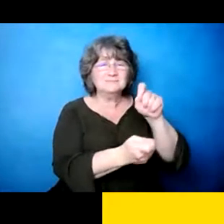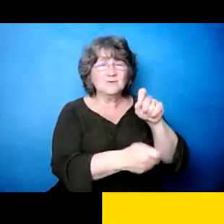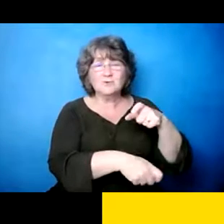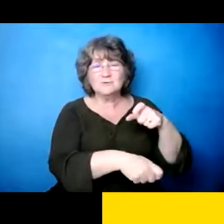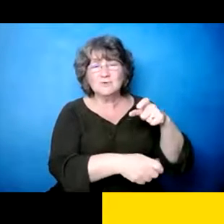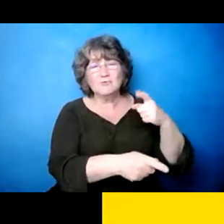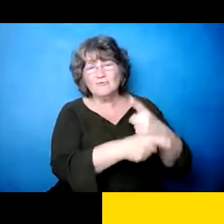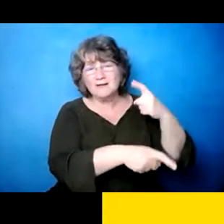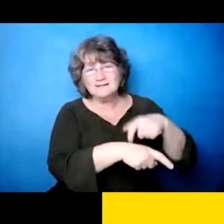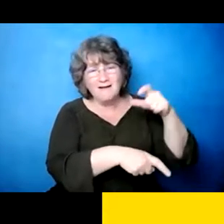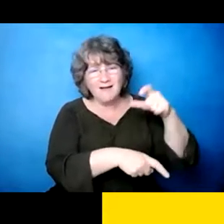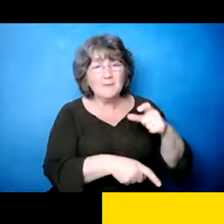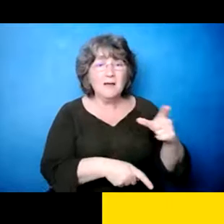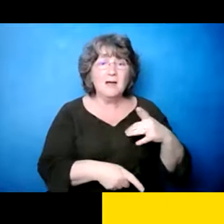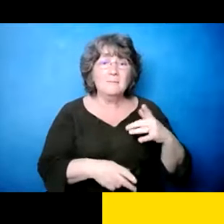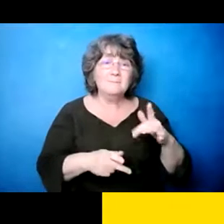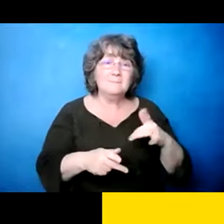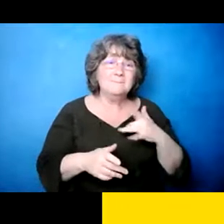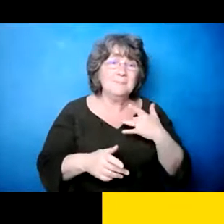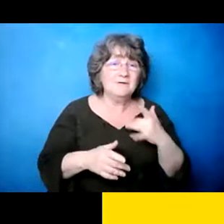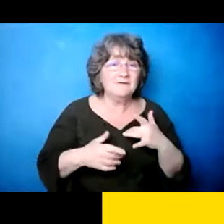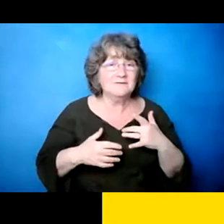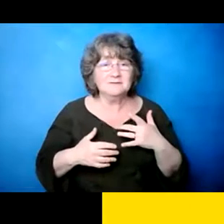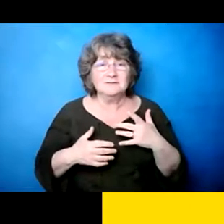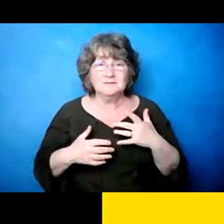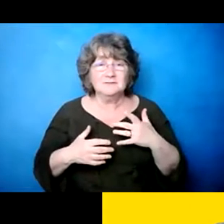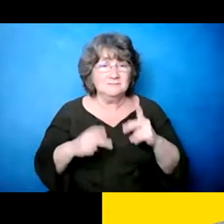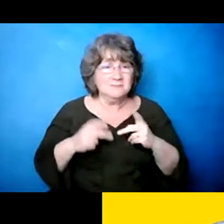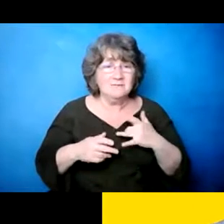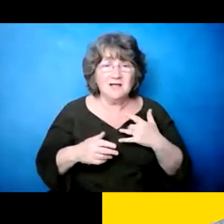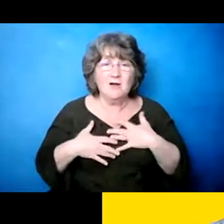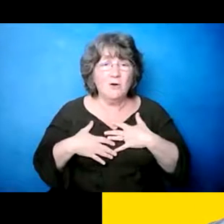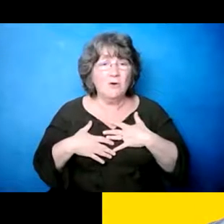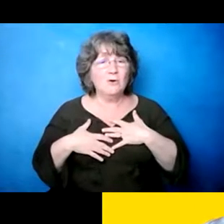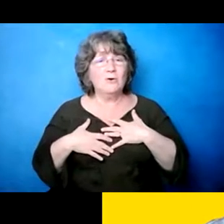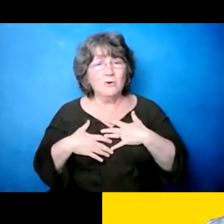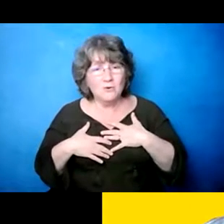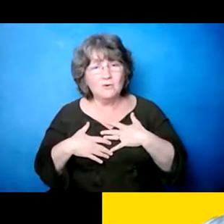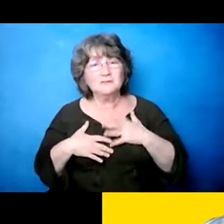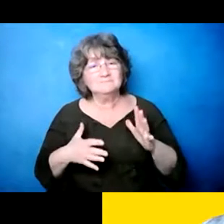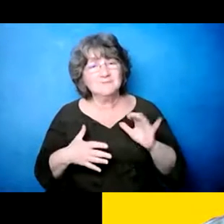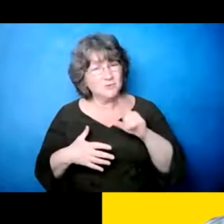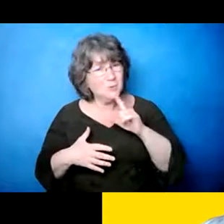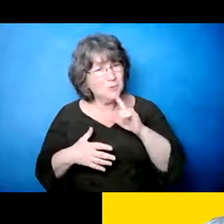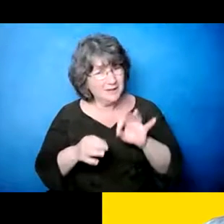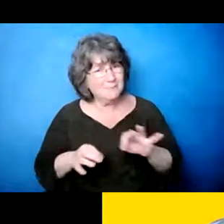un texto también lo que sea está en uno comparte tanto en ese tiempo de incertidumbre